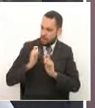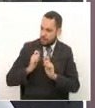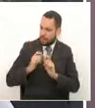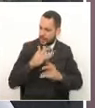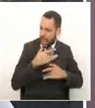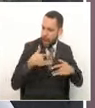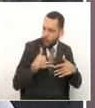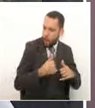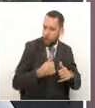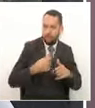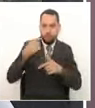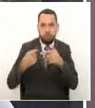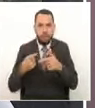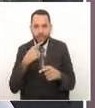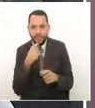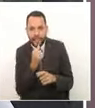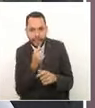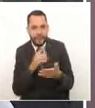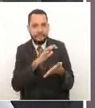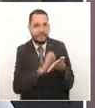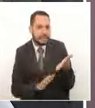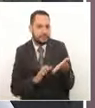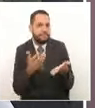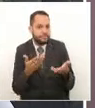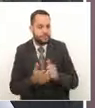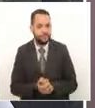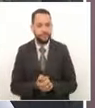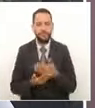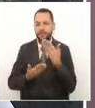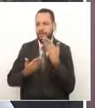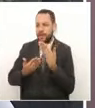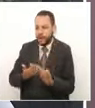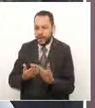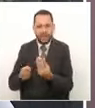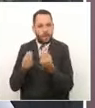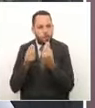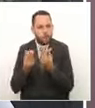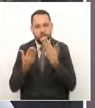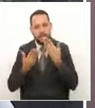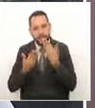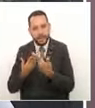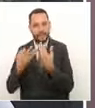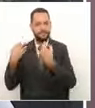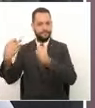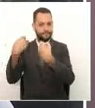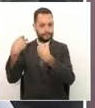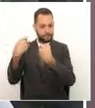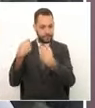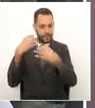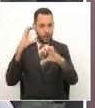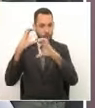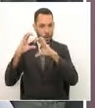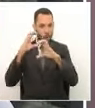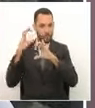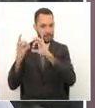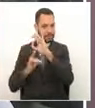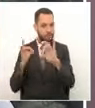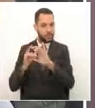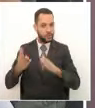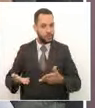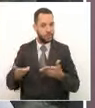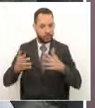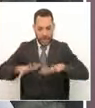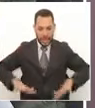existe esa conclusión. Guernay, muchísimas gracias por comunicarse con Rizaralda Responde. Este espacio ha sido creado